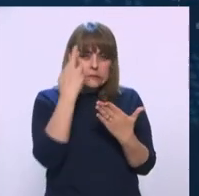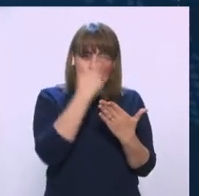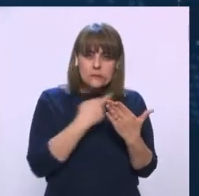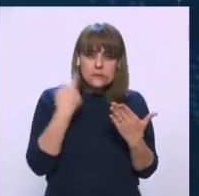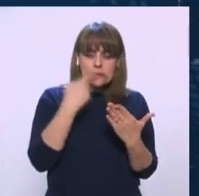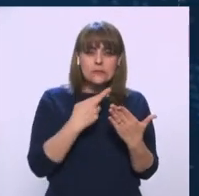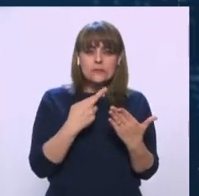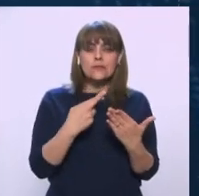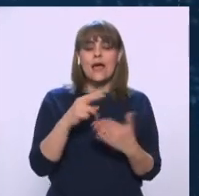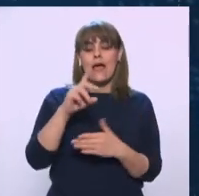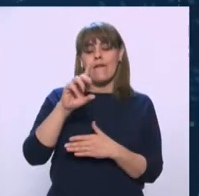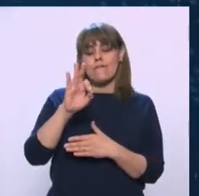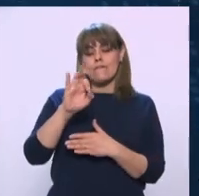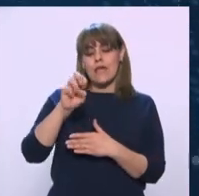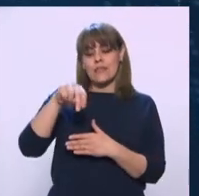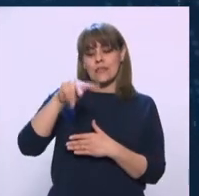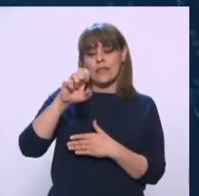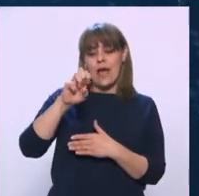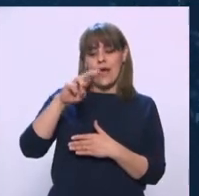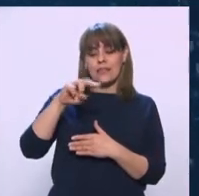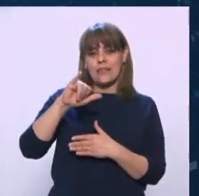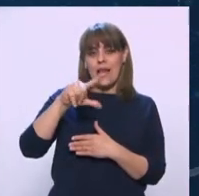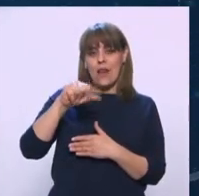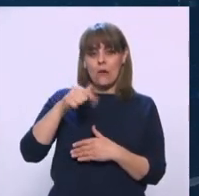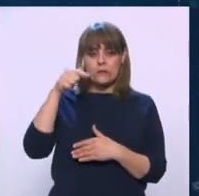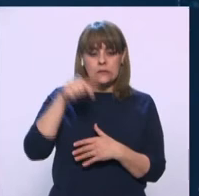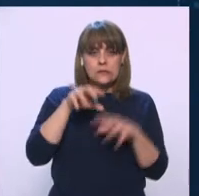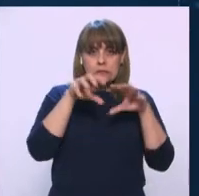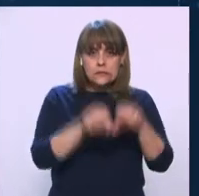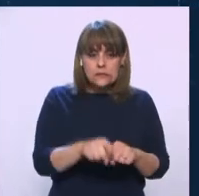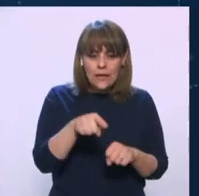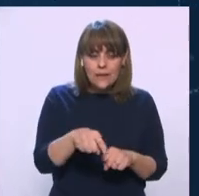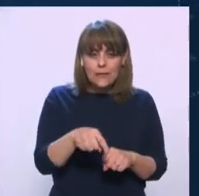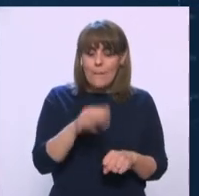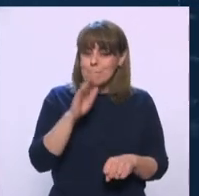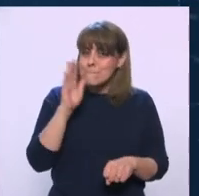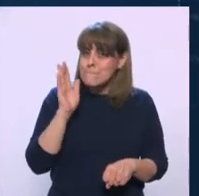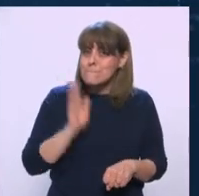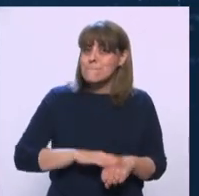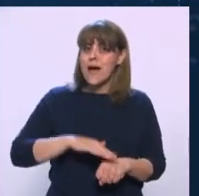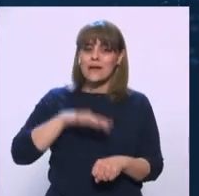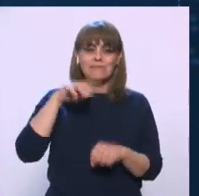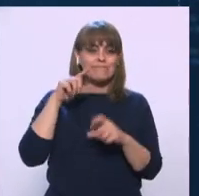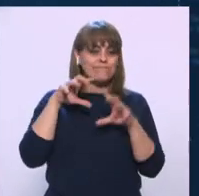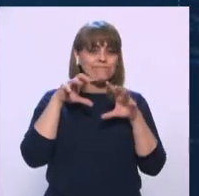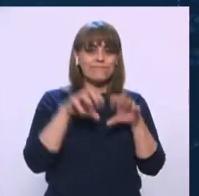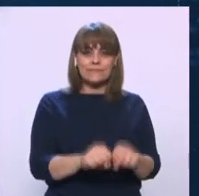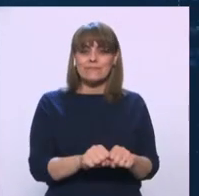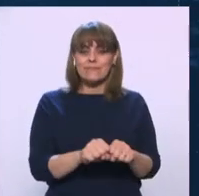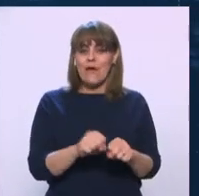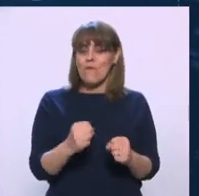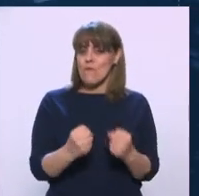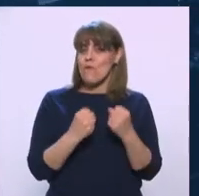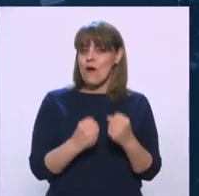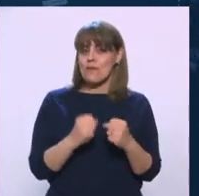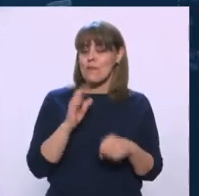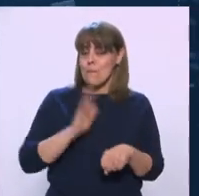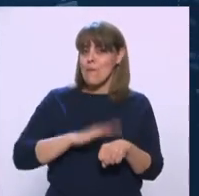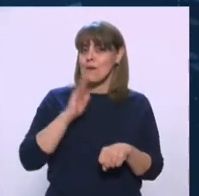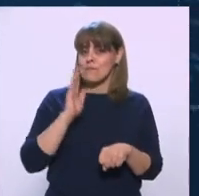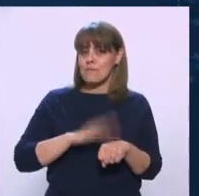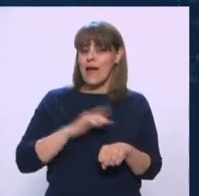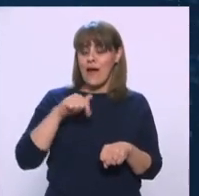fentanilo ha aumentado de manera exponencial, creciente, muy, muy, muy fuertemente en